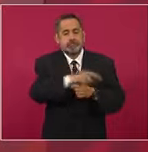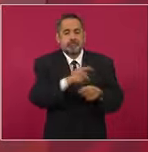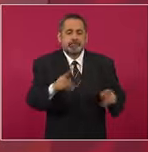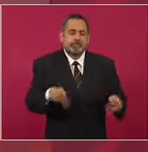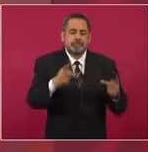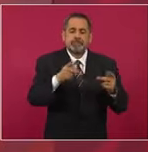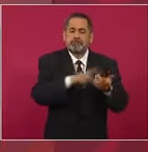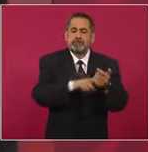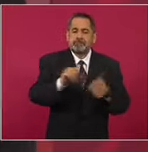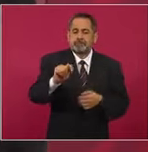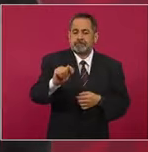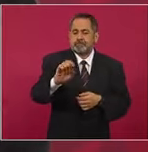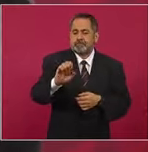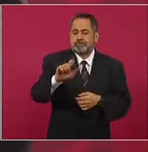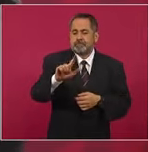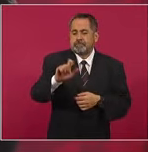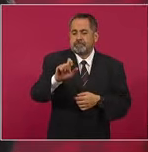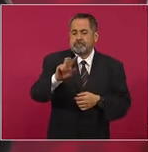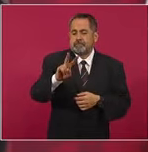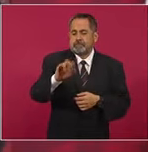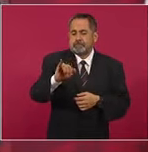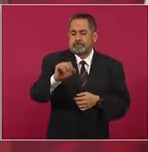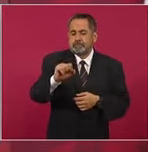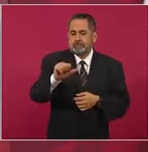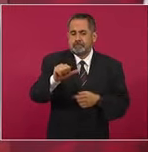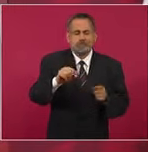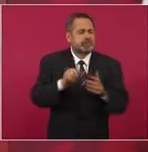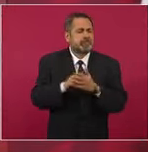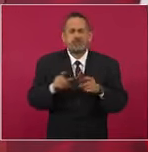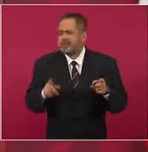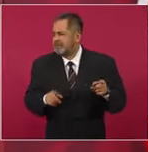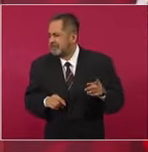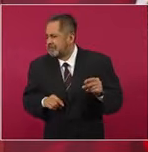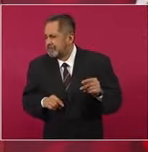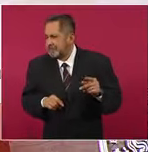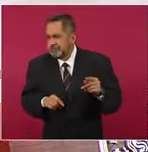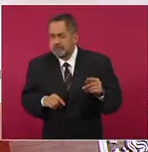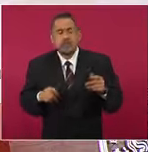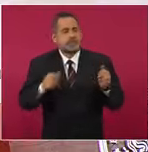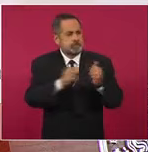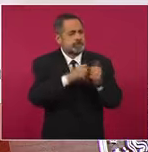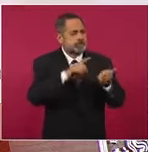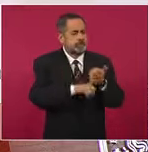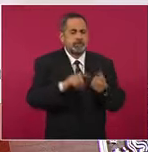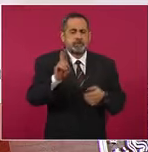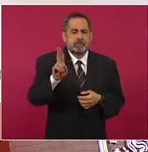con Univisión.